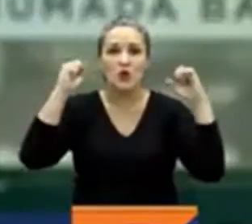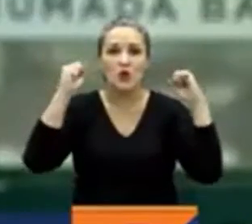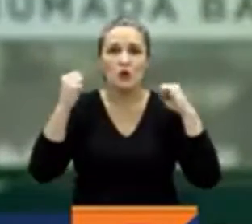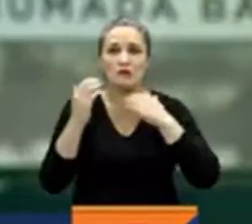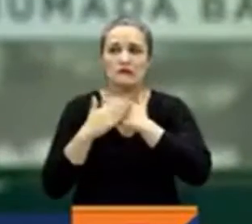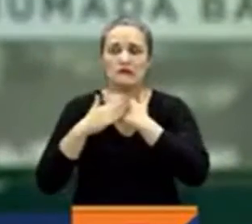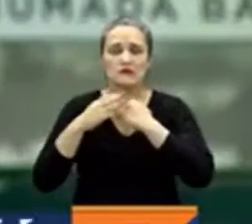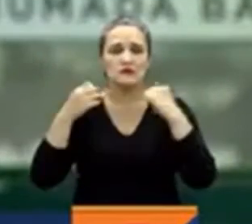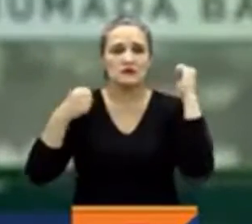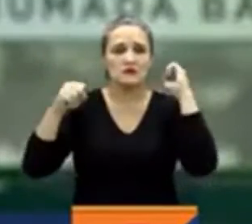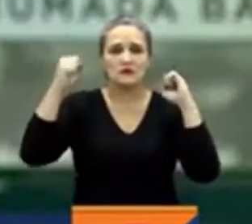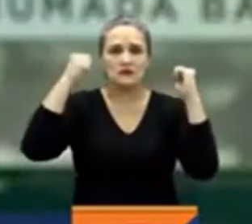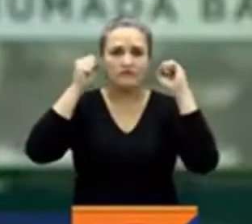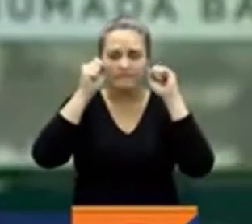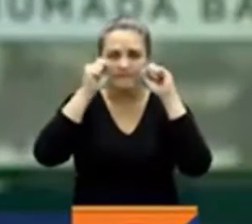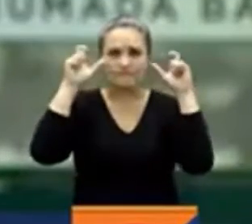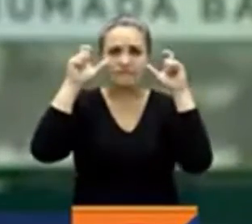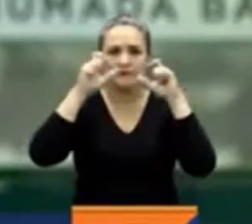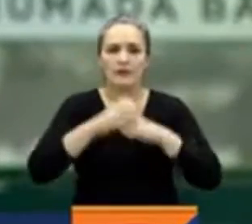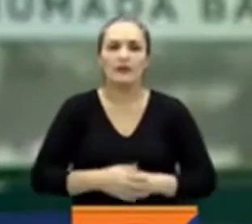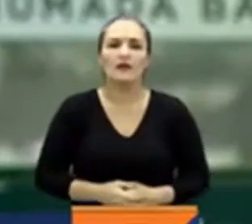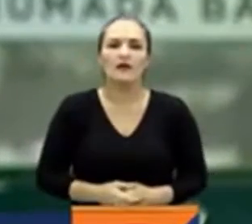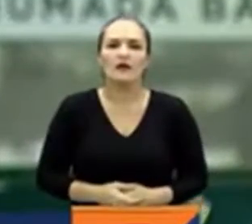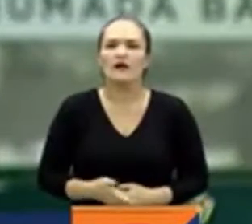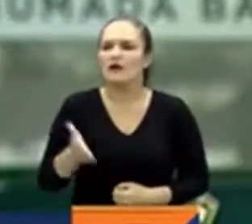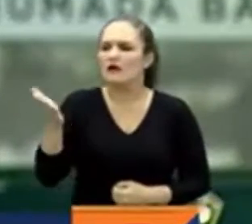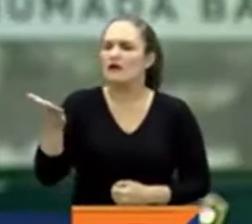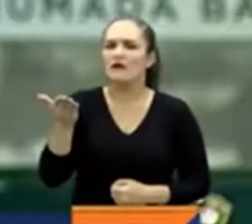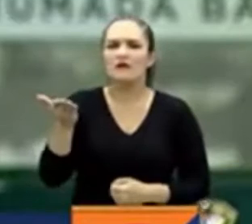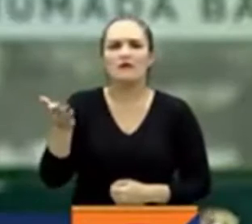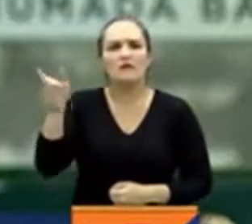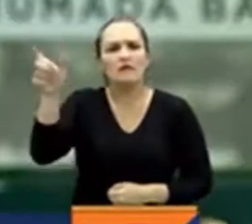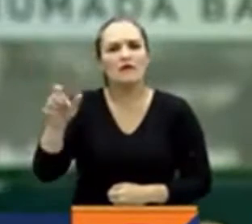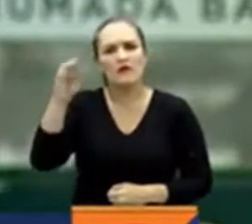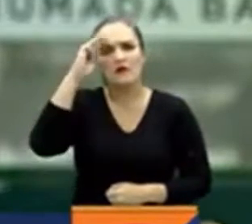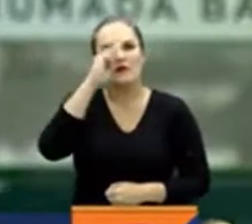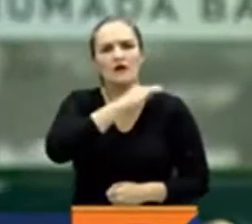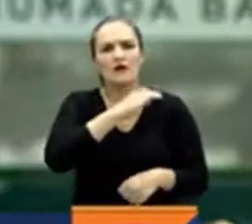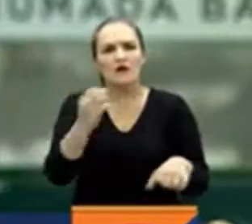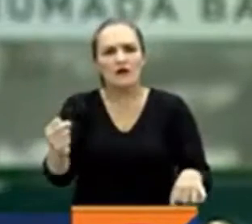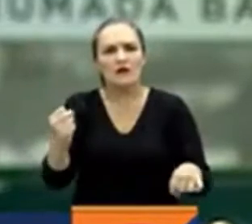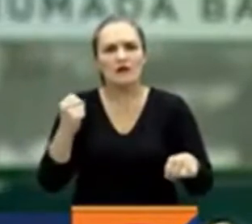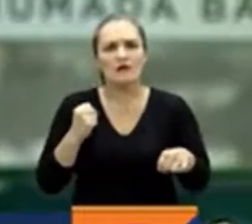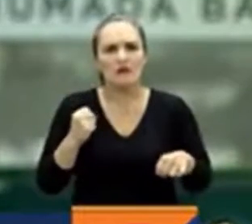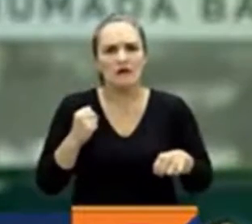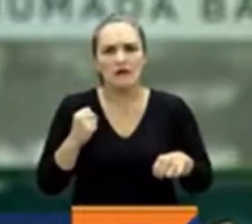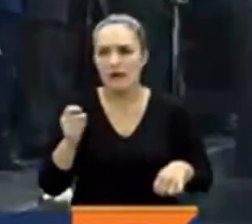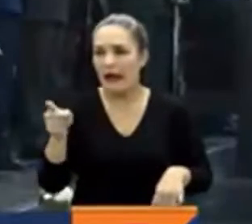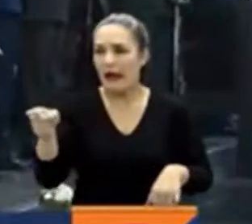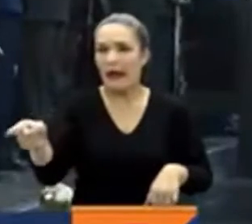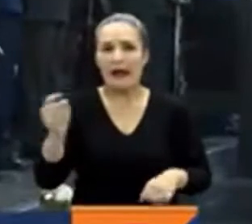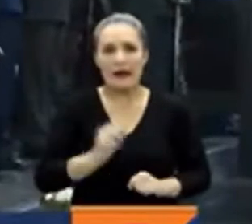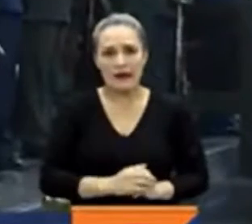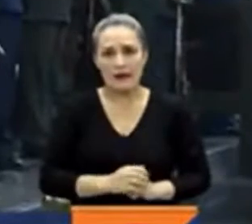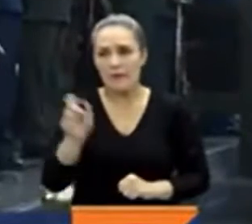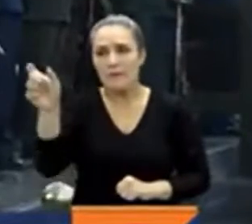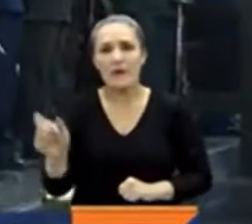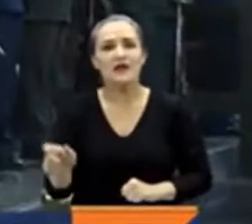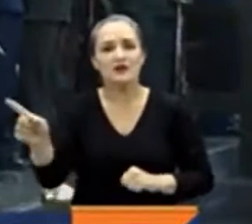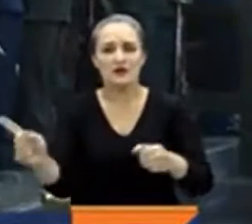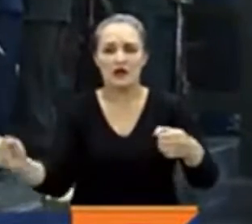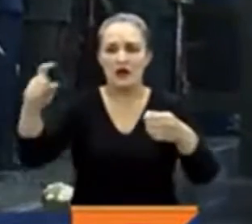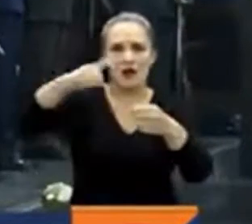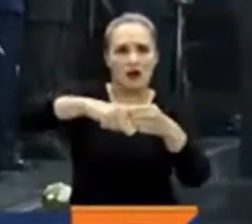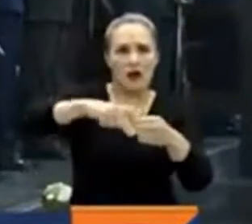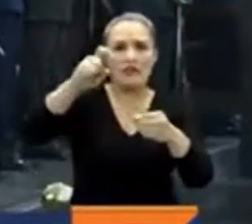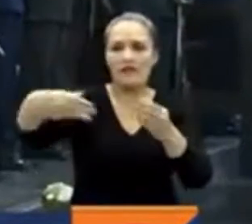¿Por qué le vamos a cobrar a un soldado en una institución pública para que pueda ascender? Consultamos